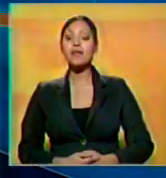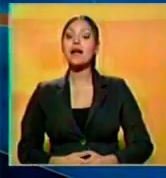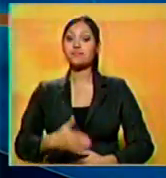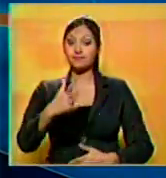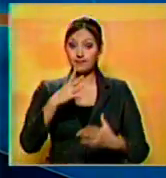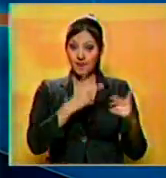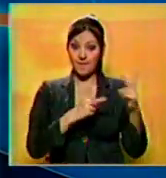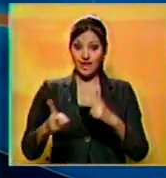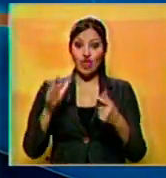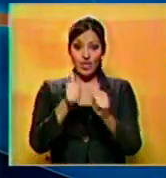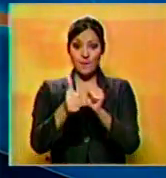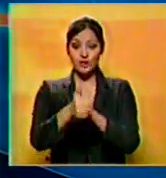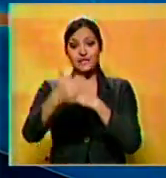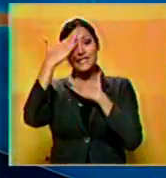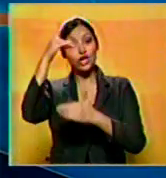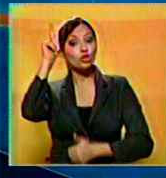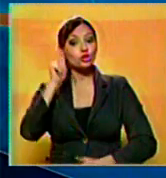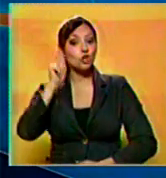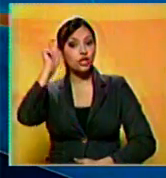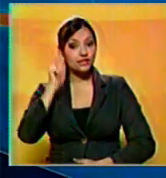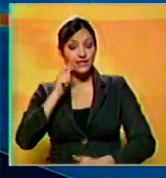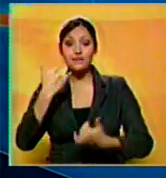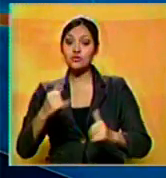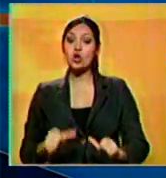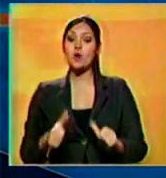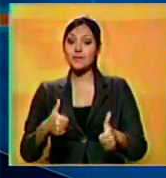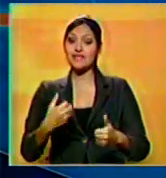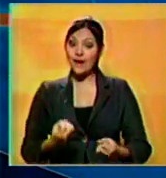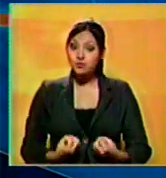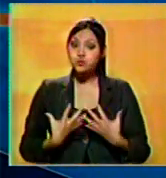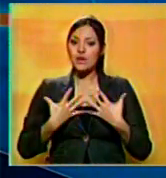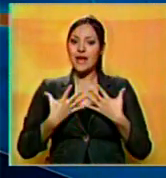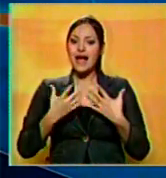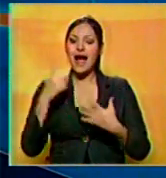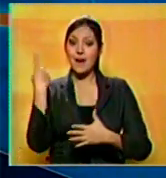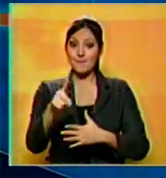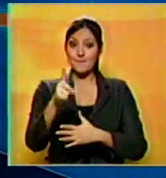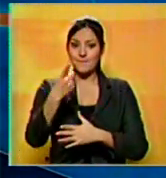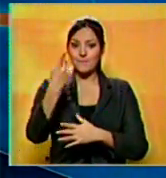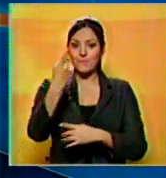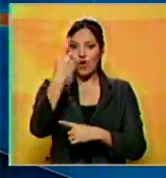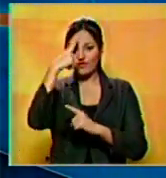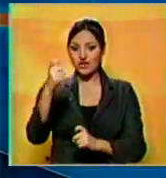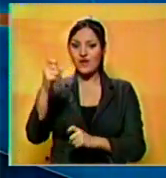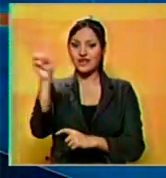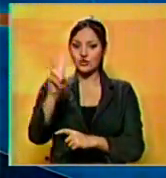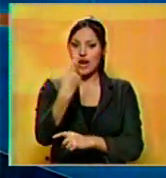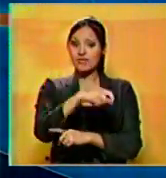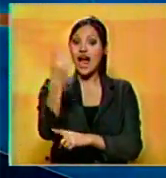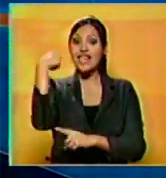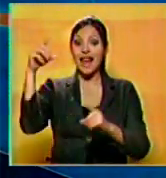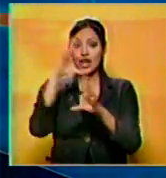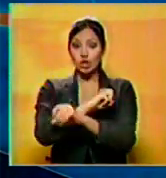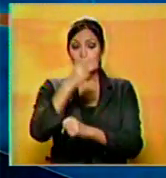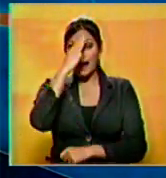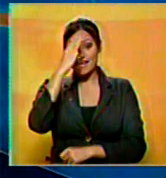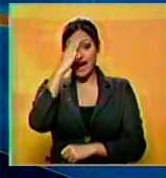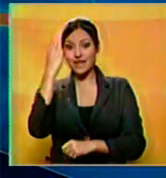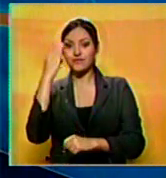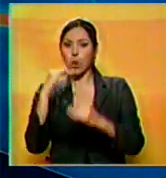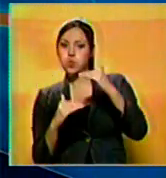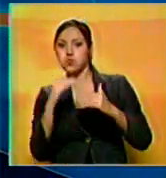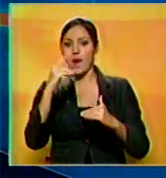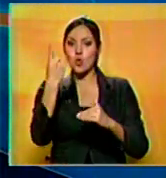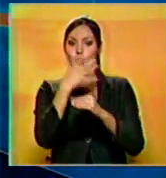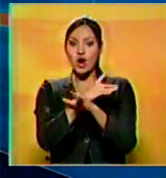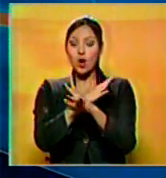Amigos, bienvenidos a Los Deportes, les saluda Tony Cittadino. Comenzamos con la emoción del béisbol profesional venezolano, porque anoche los navegantes del Magallanes picaron adelante en